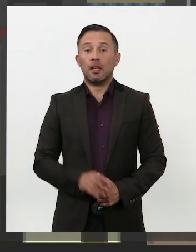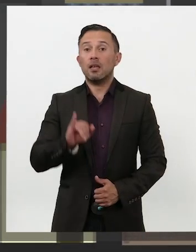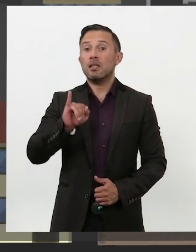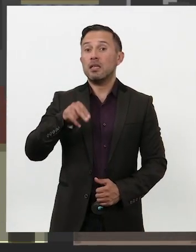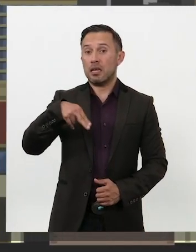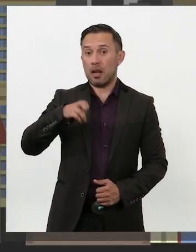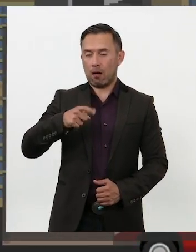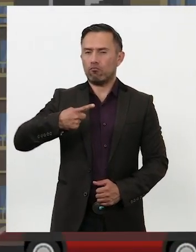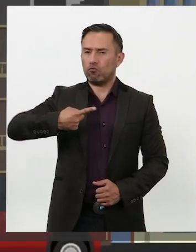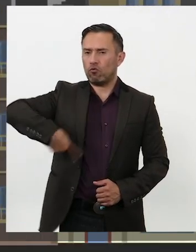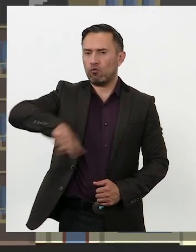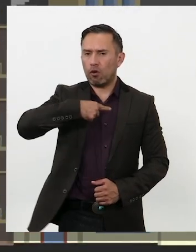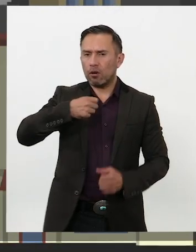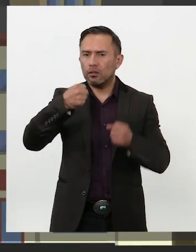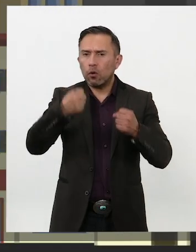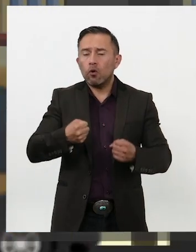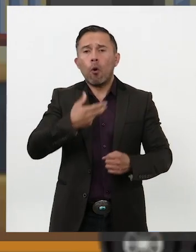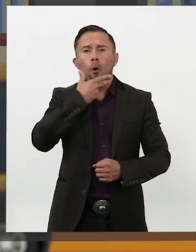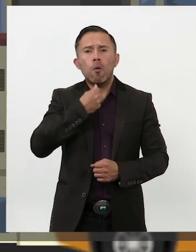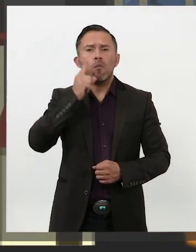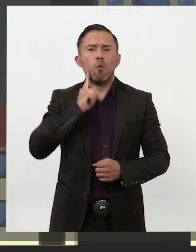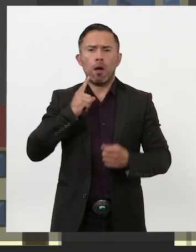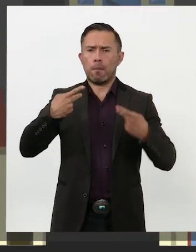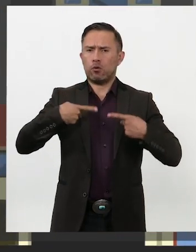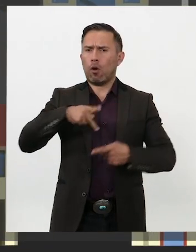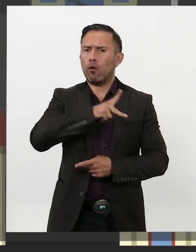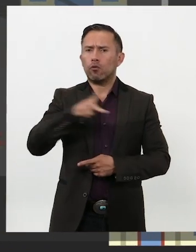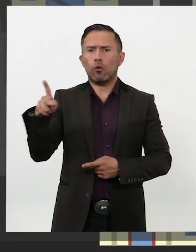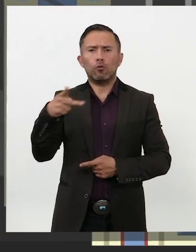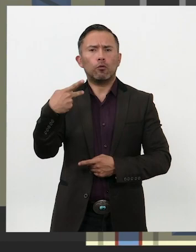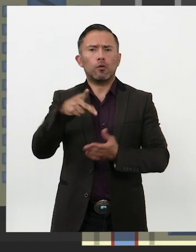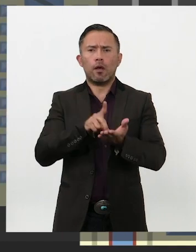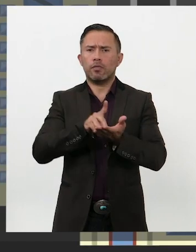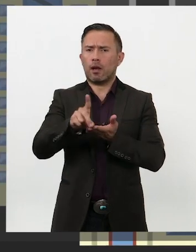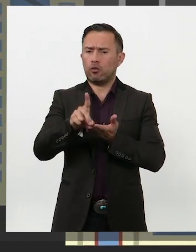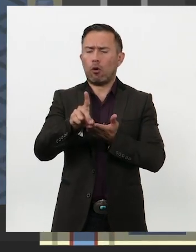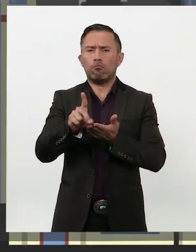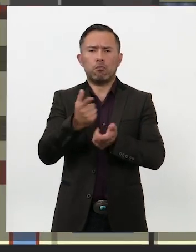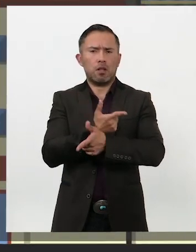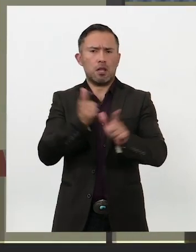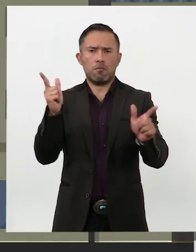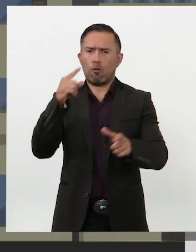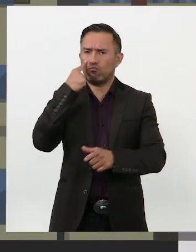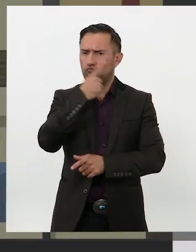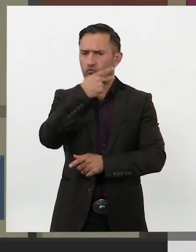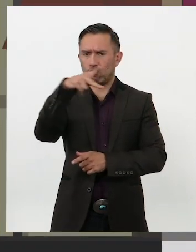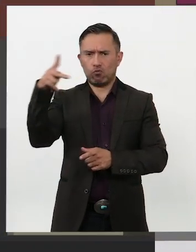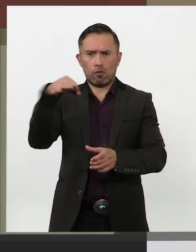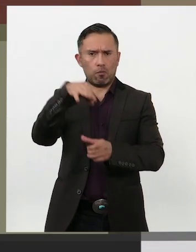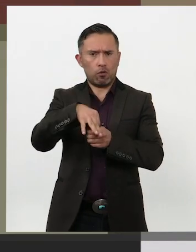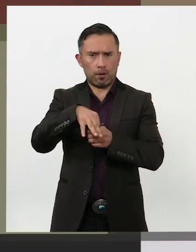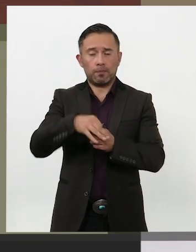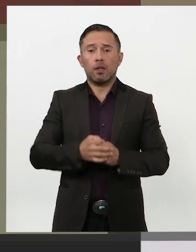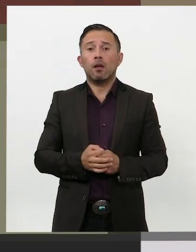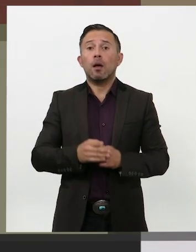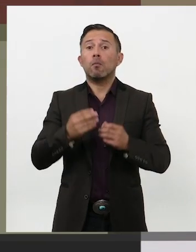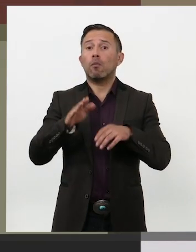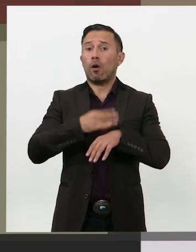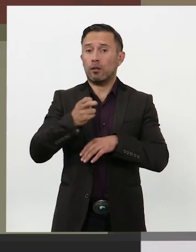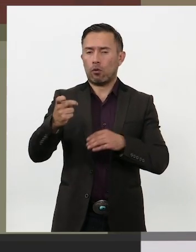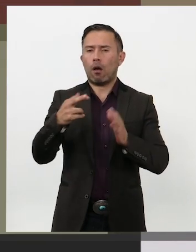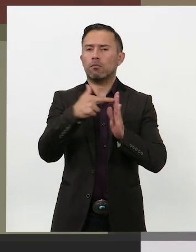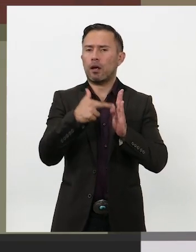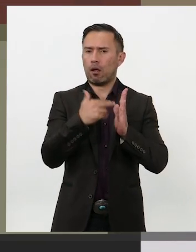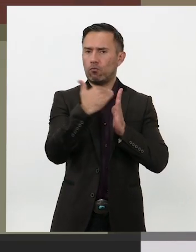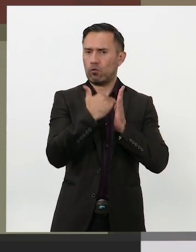En el INE nos aseguramos de que todas y todos puedan ejercer su derecho a votar libremente. Por eso tenemos un protocolo para asegurar que las personas con